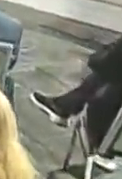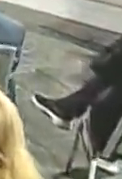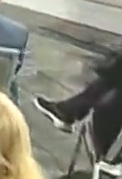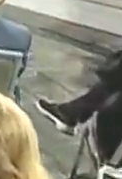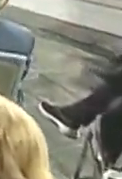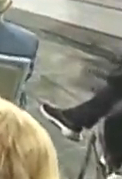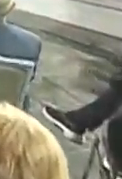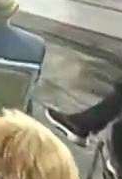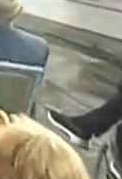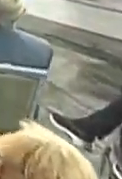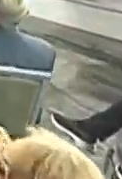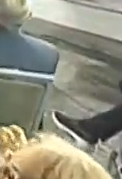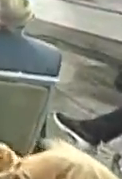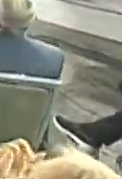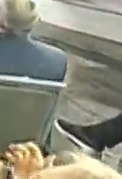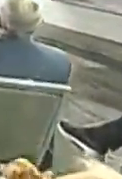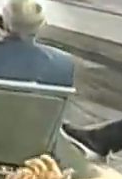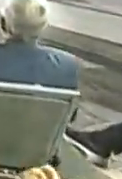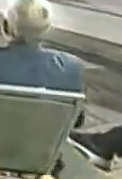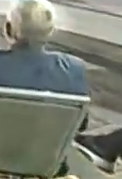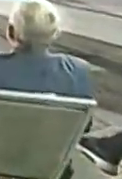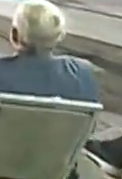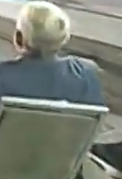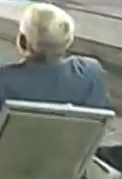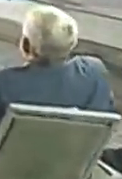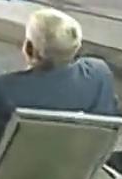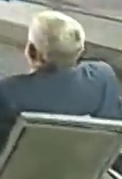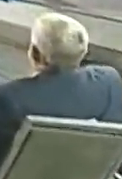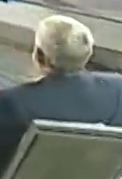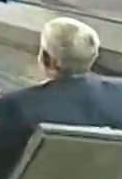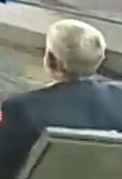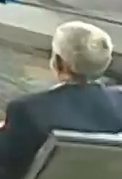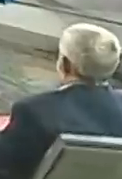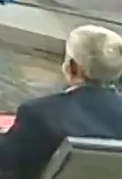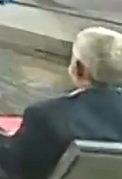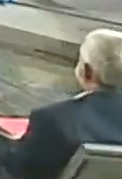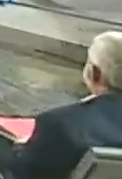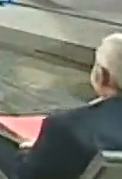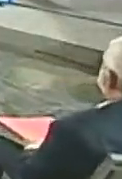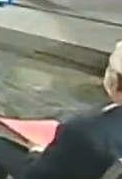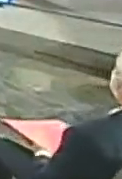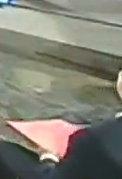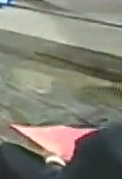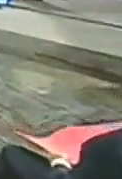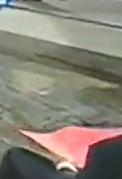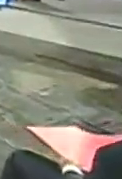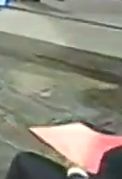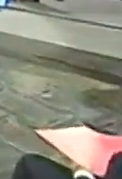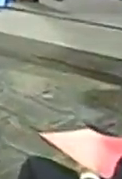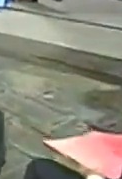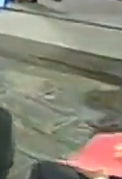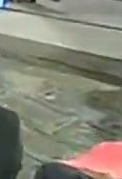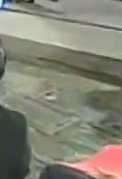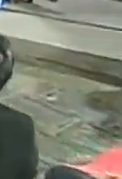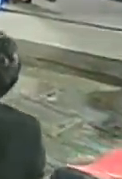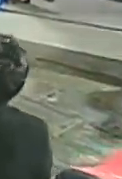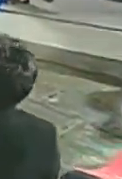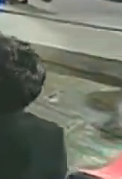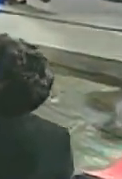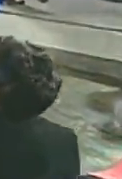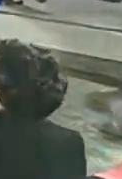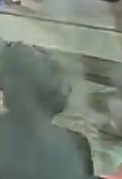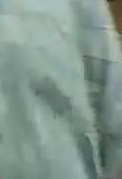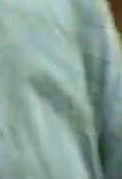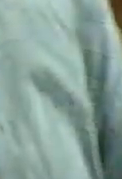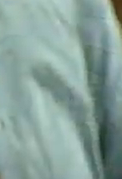Luis Alberto ¿cómo se sienten ustedes? bueno con toda la expectativa de ser recibidos por el público y hay